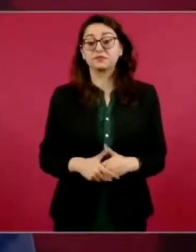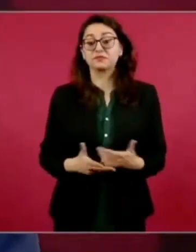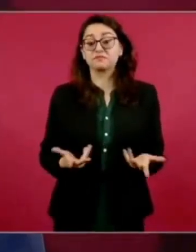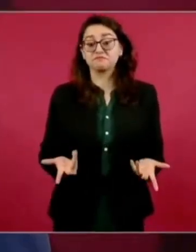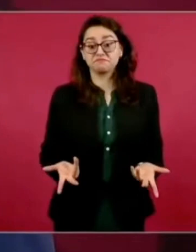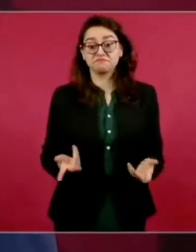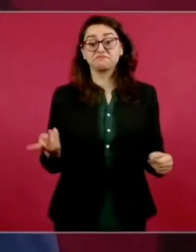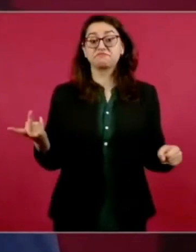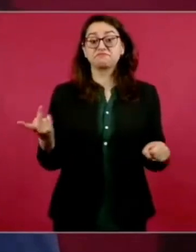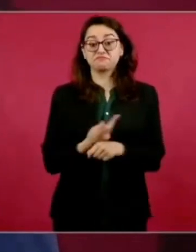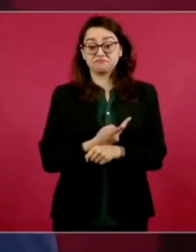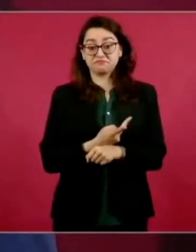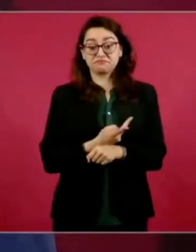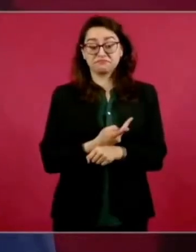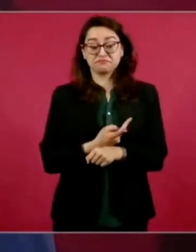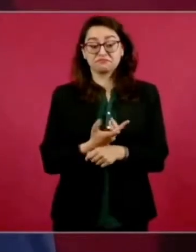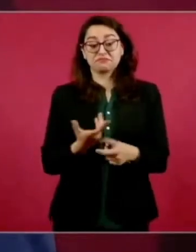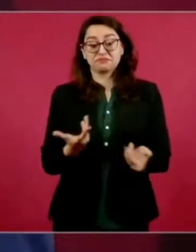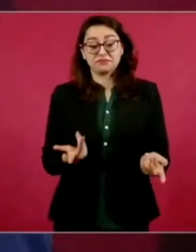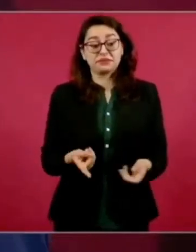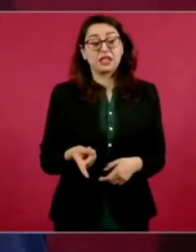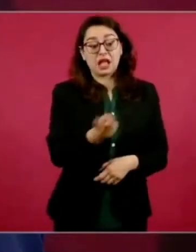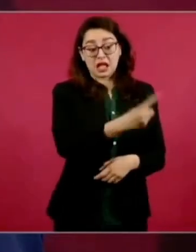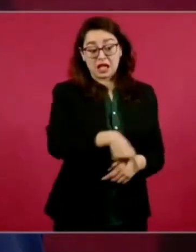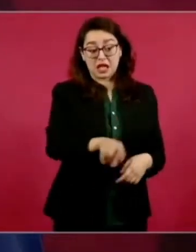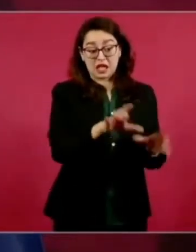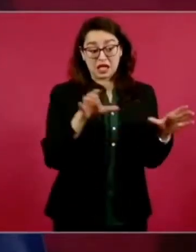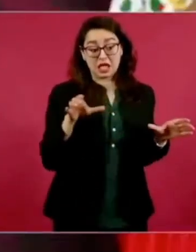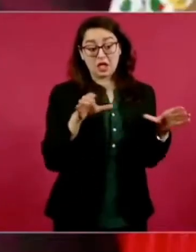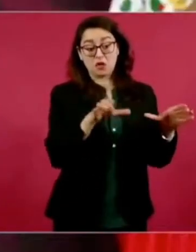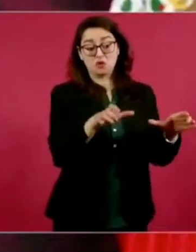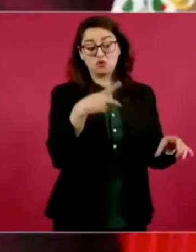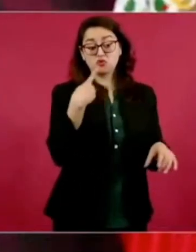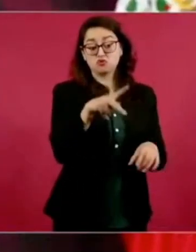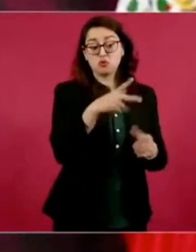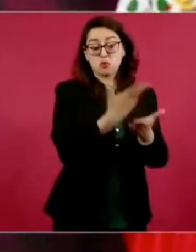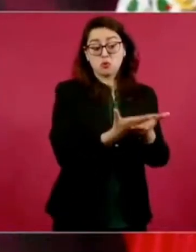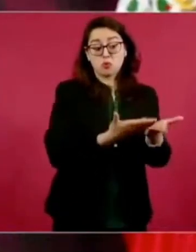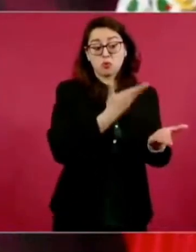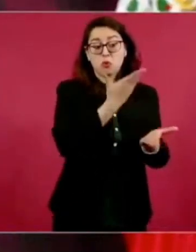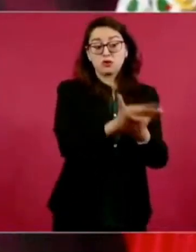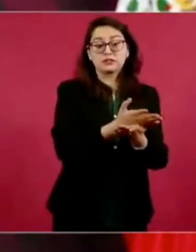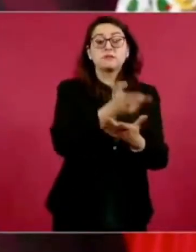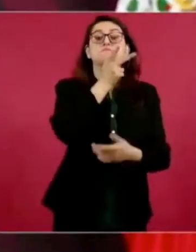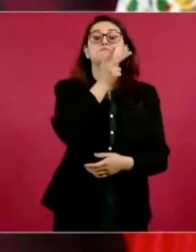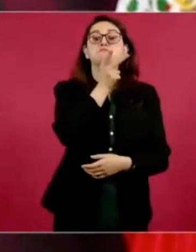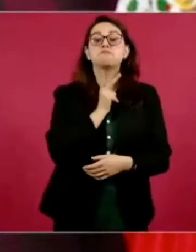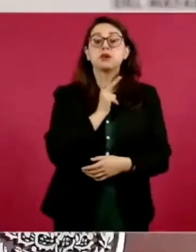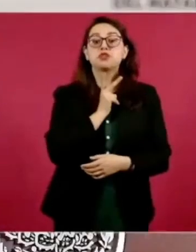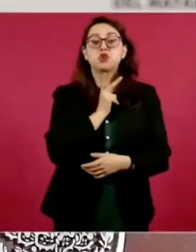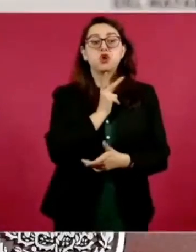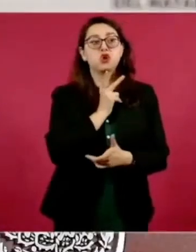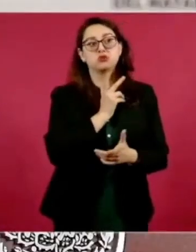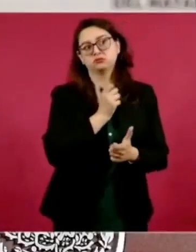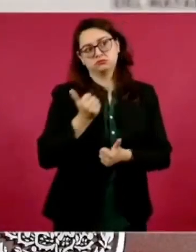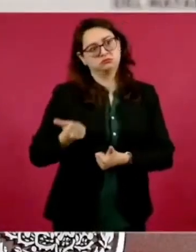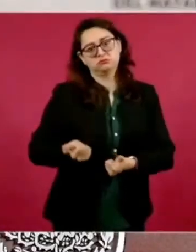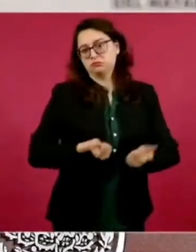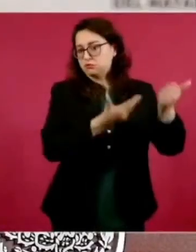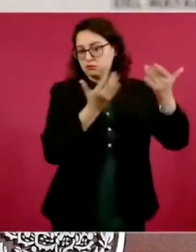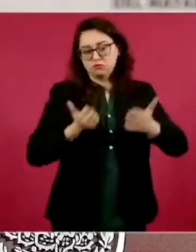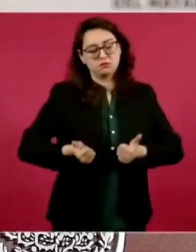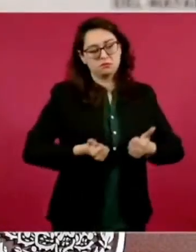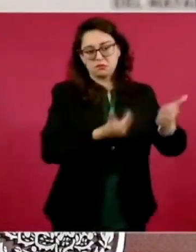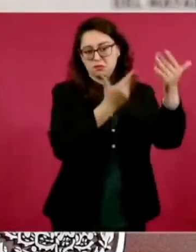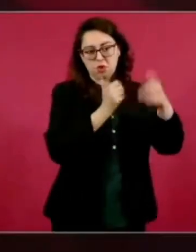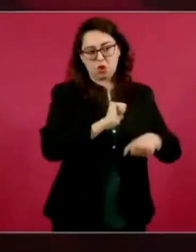se exponga. Y la